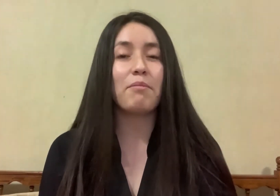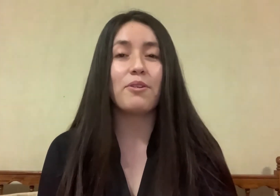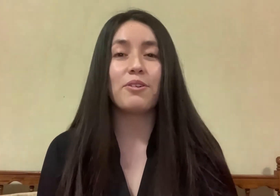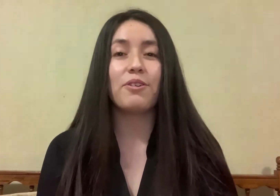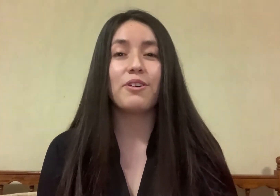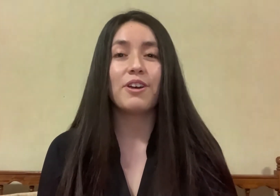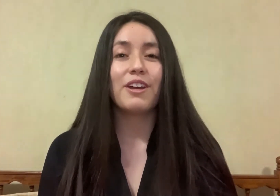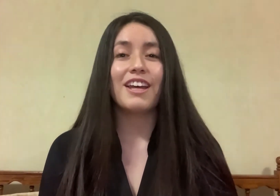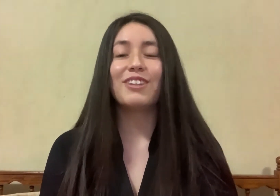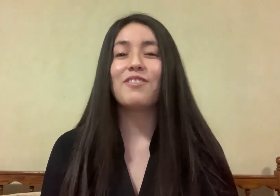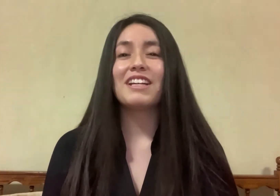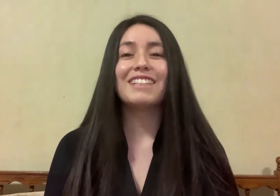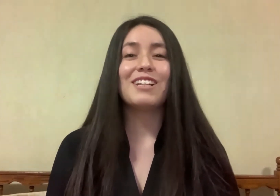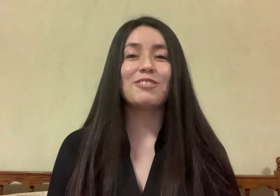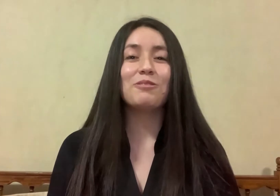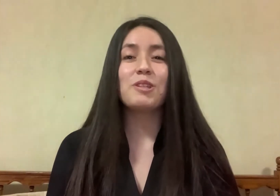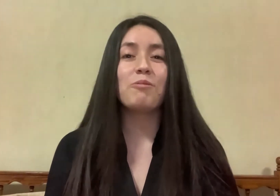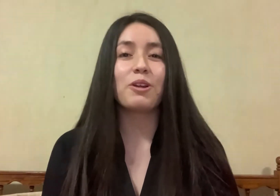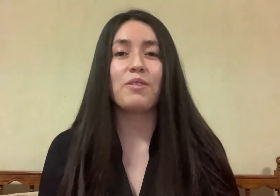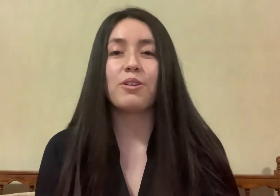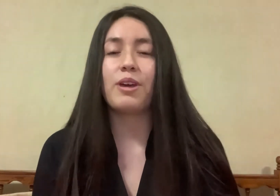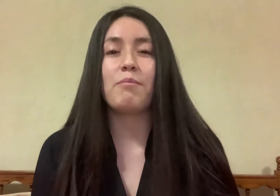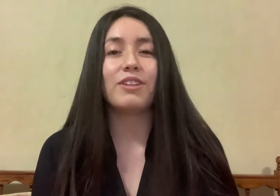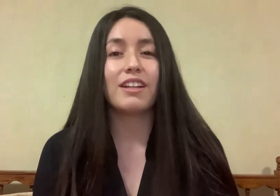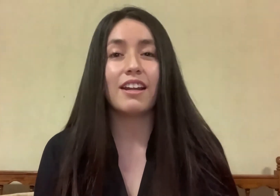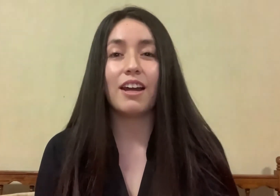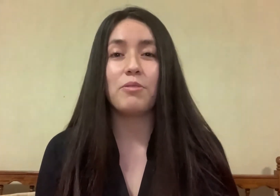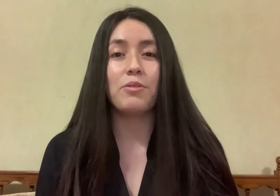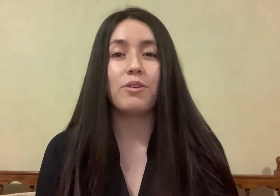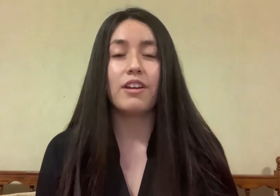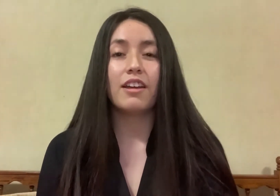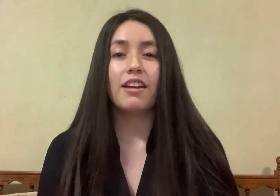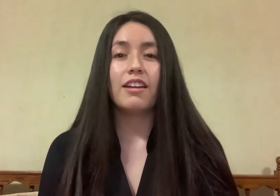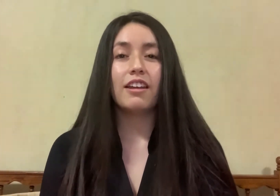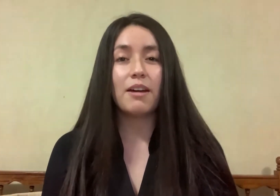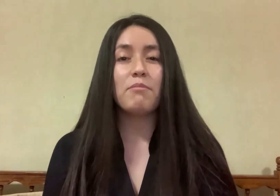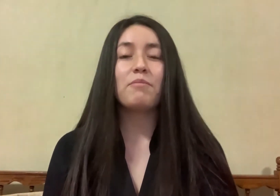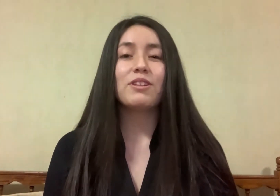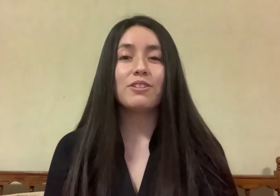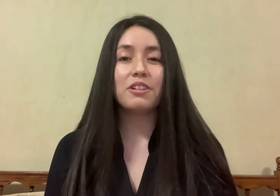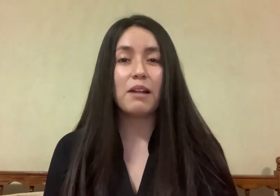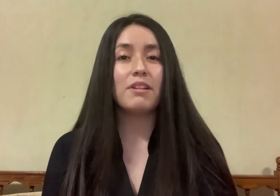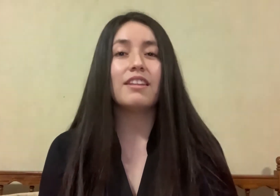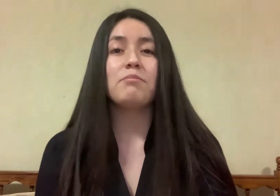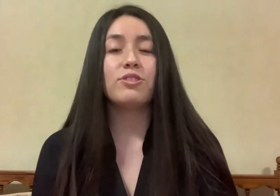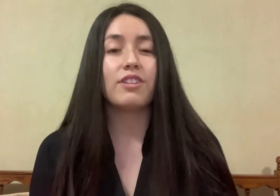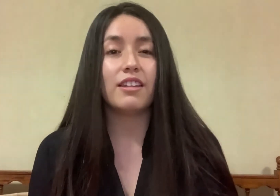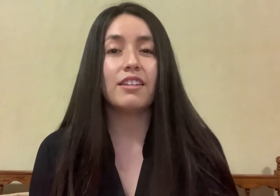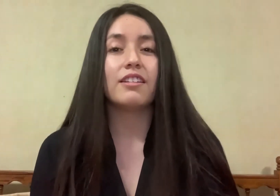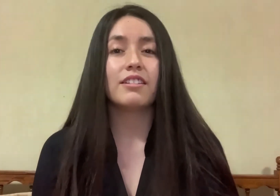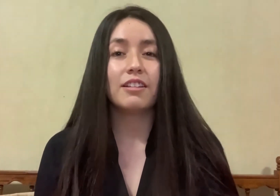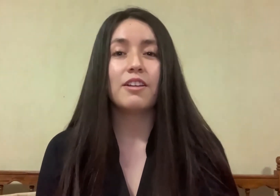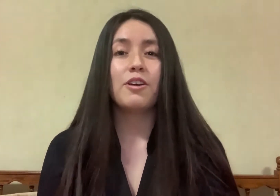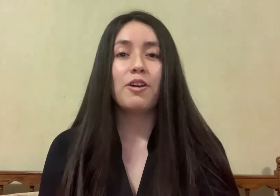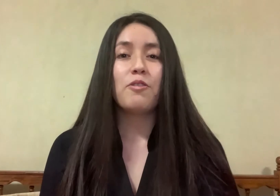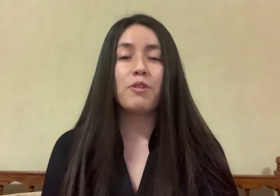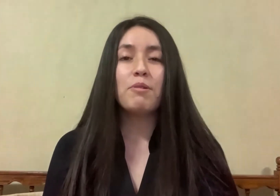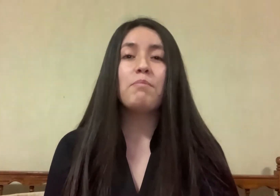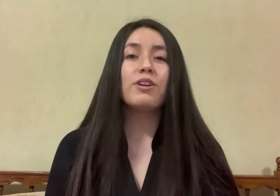queda poco. Estos van a ser los últimos recuerdos que vamos a tener en la U. Y eran momentos realmente emocionantes.